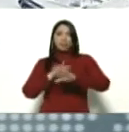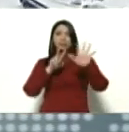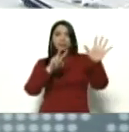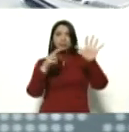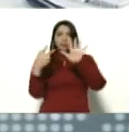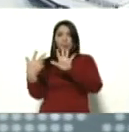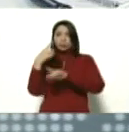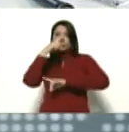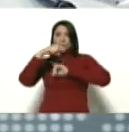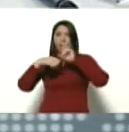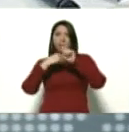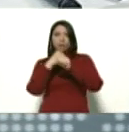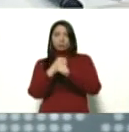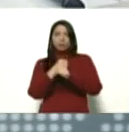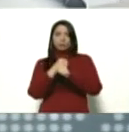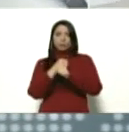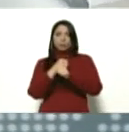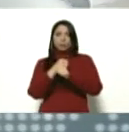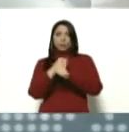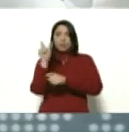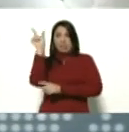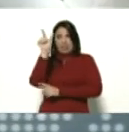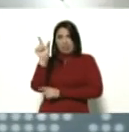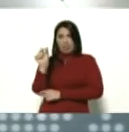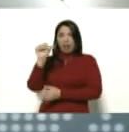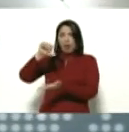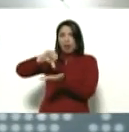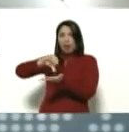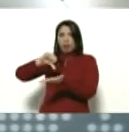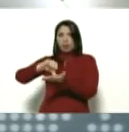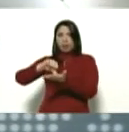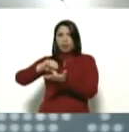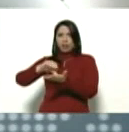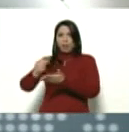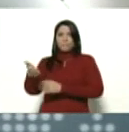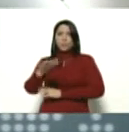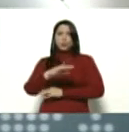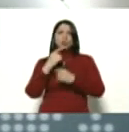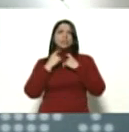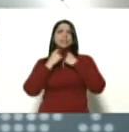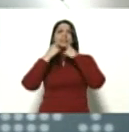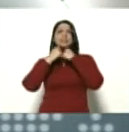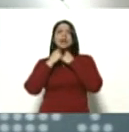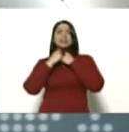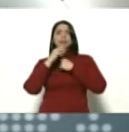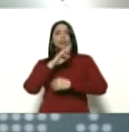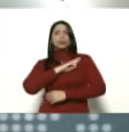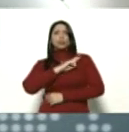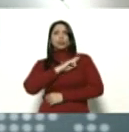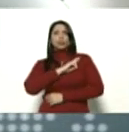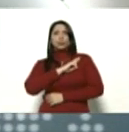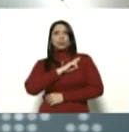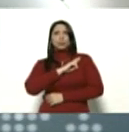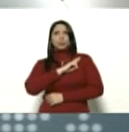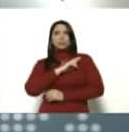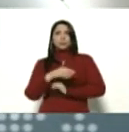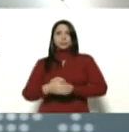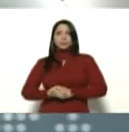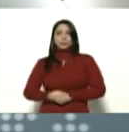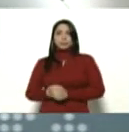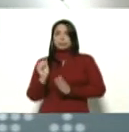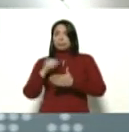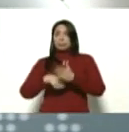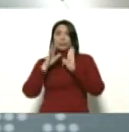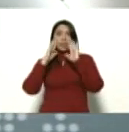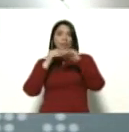años. En Roma, Italia, murió el sacerdote Miguel Ángel Tabet, paz descanse, sin atención